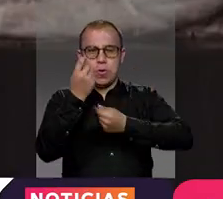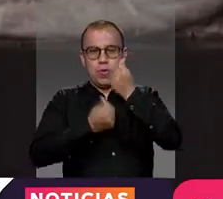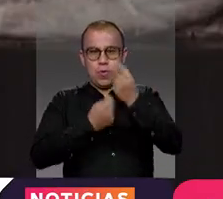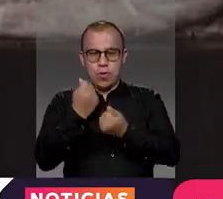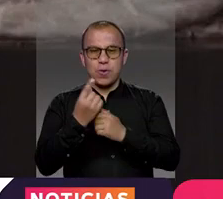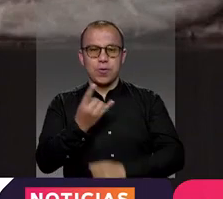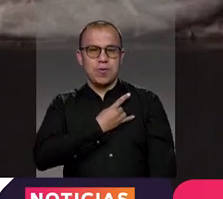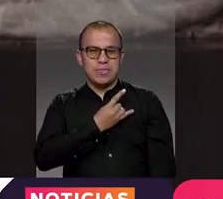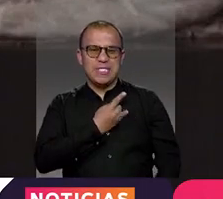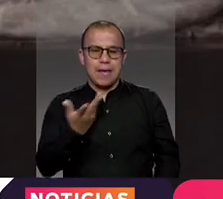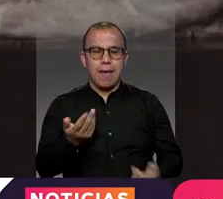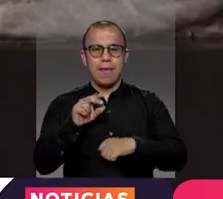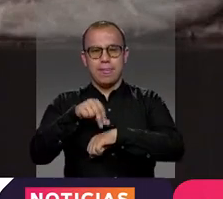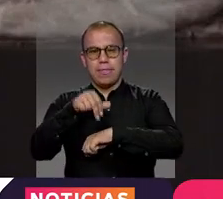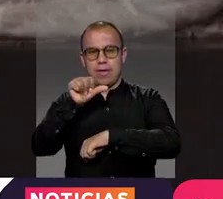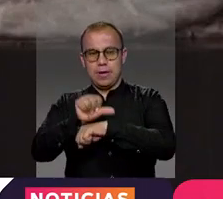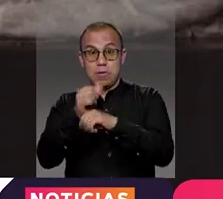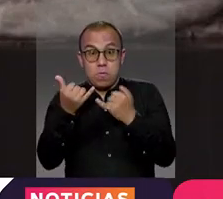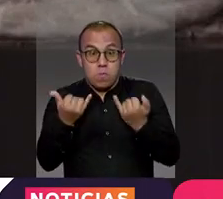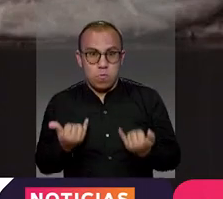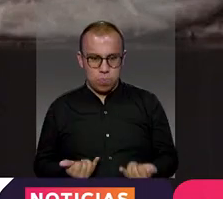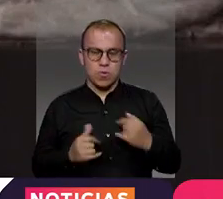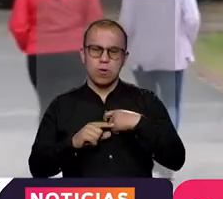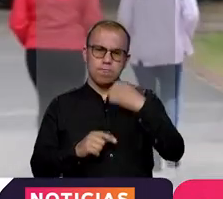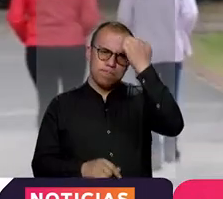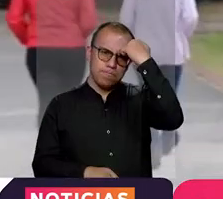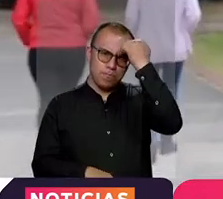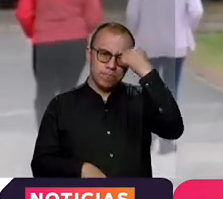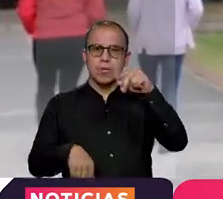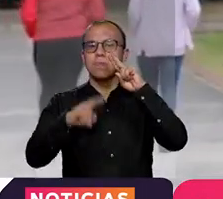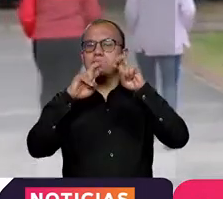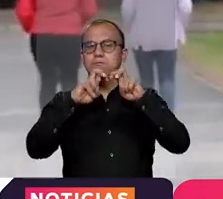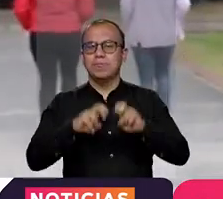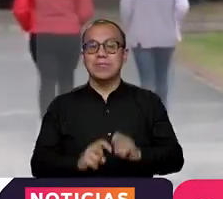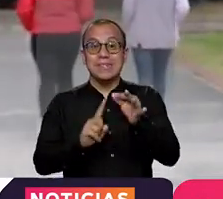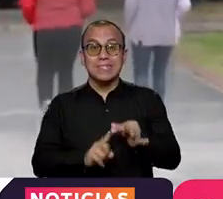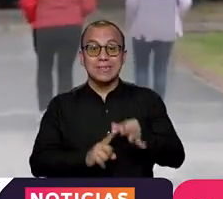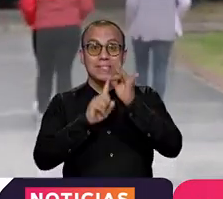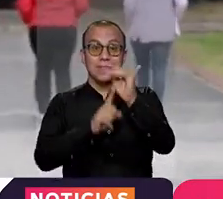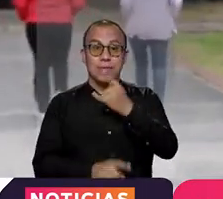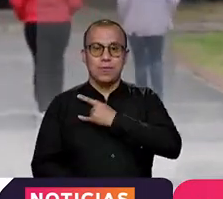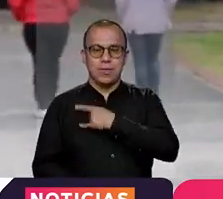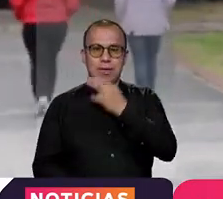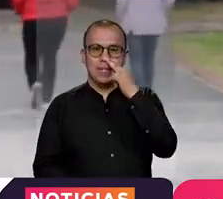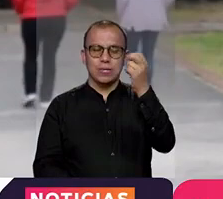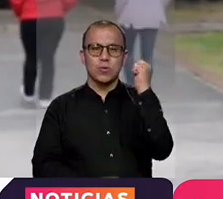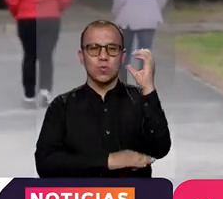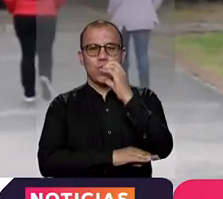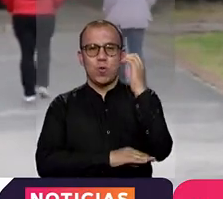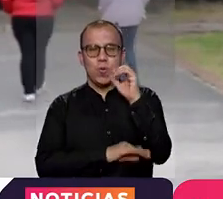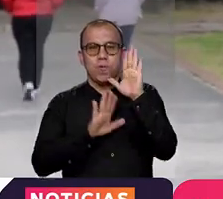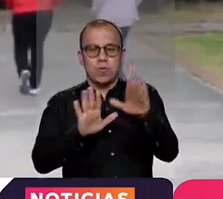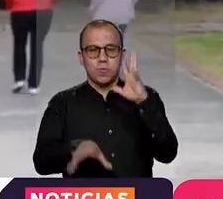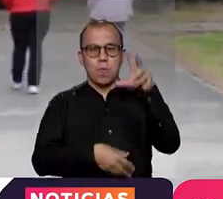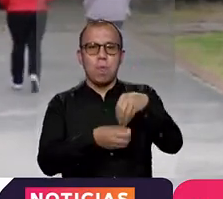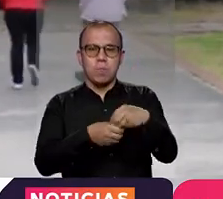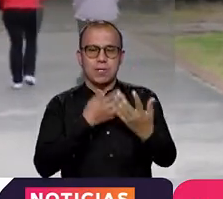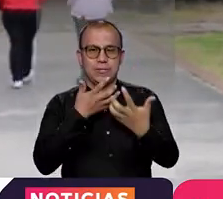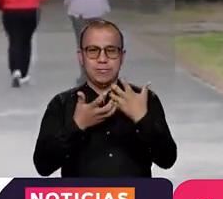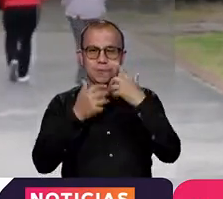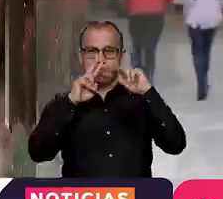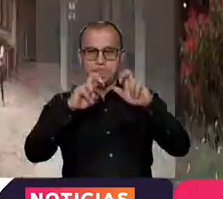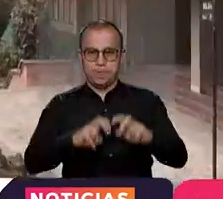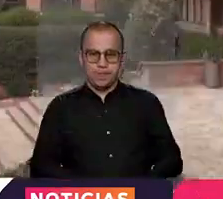Universidad de Nariño. En la actualidad es docente e investigador exclusivo de la Universidad Nacional de Colombia y miembro del Sistema de